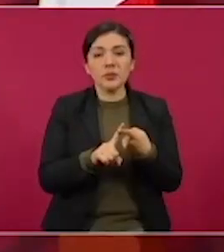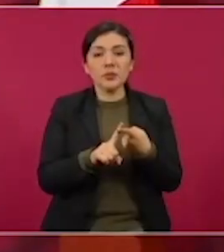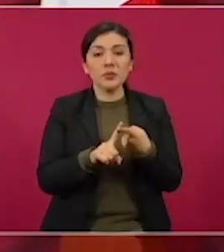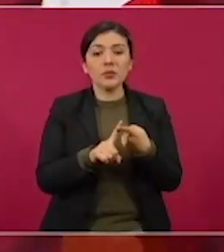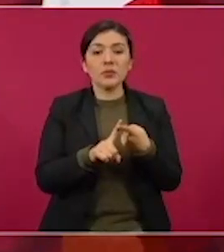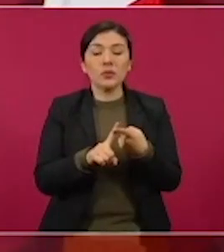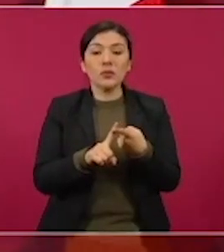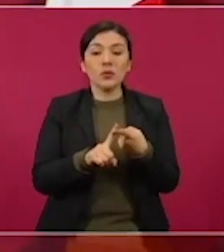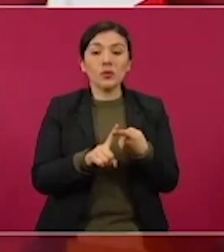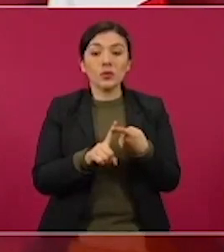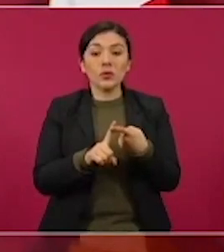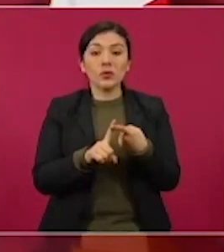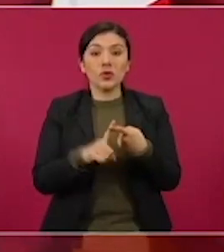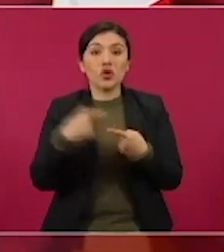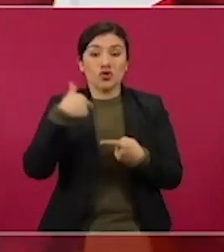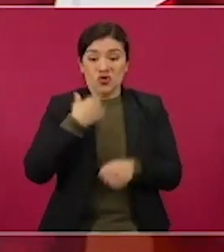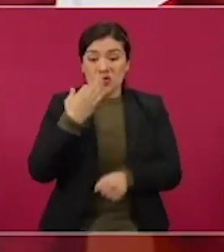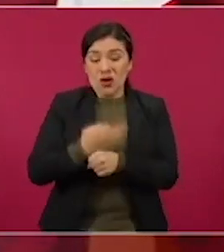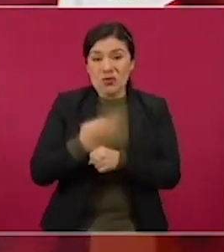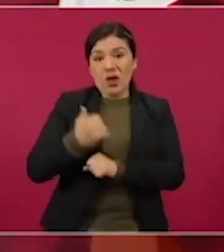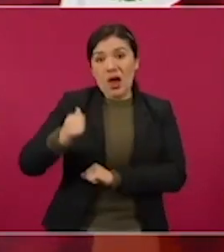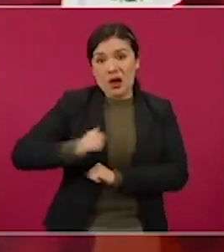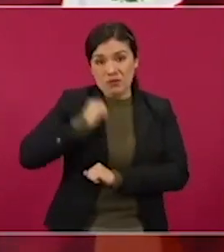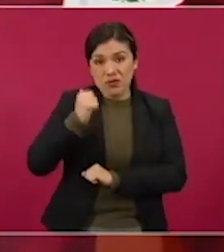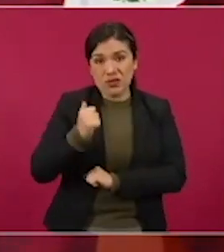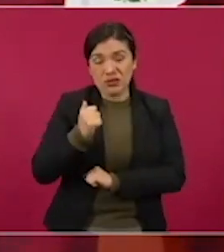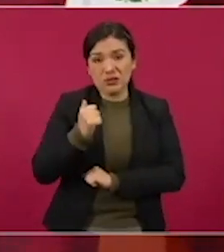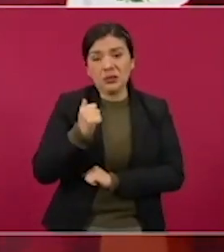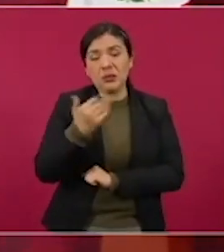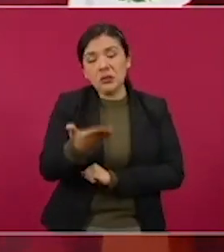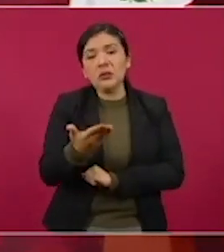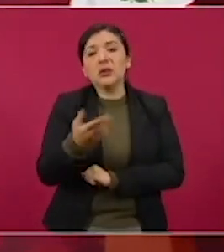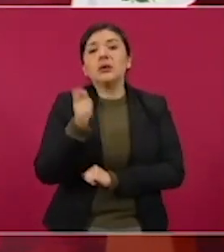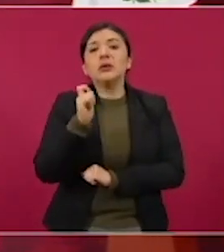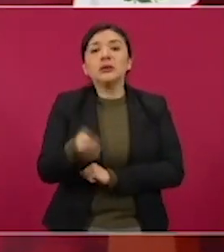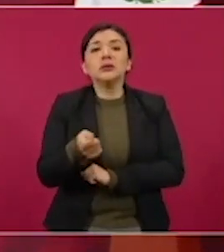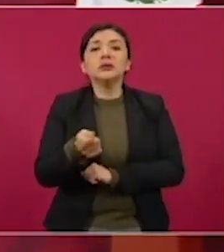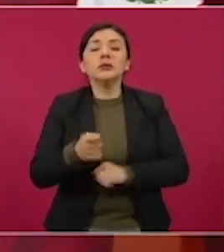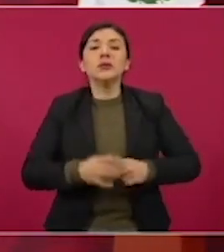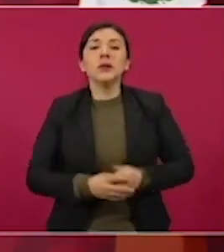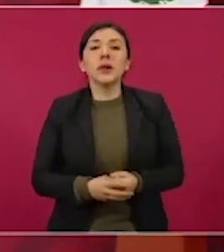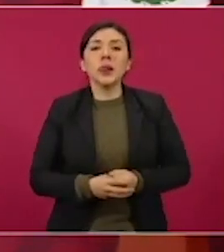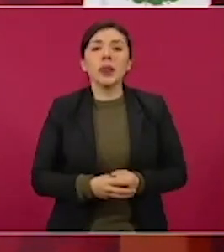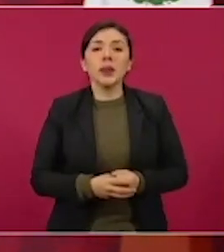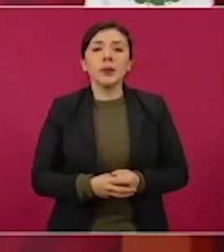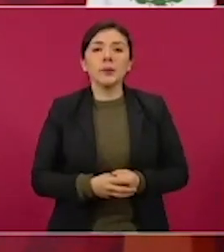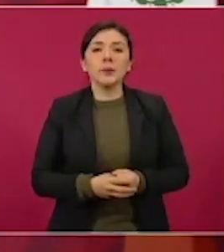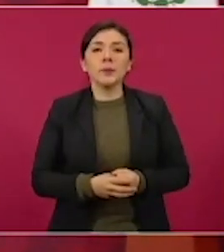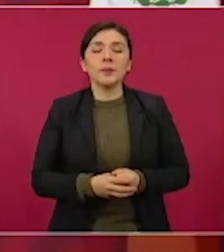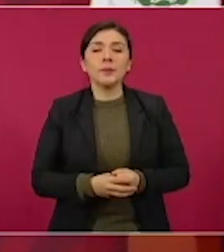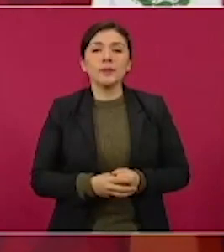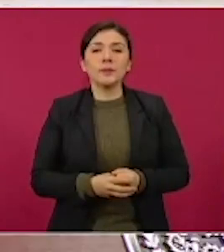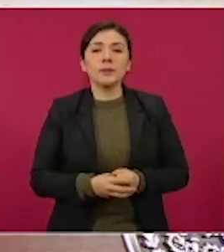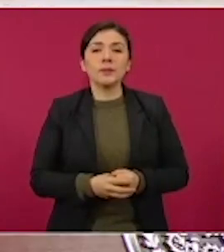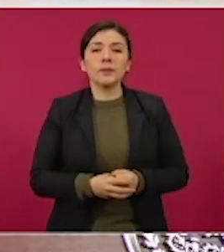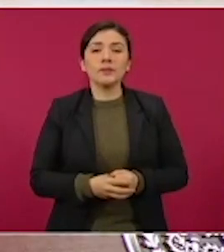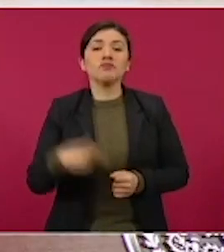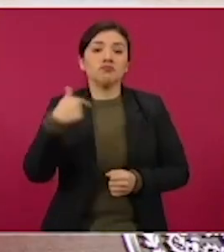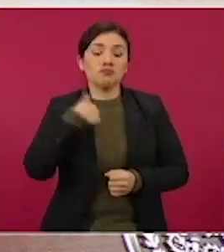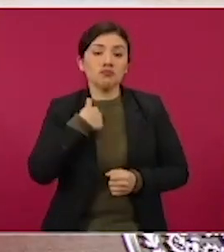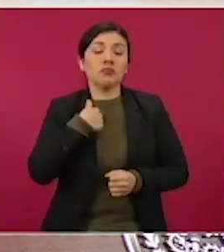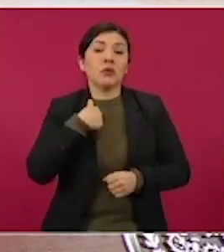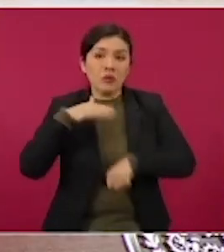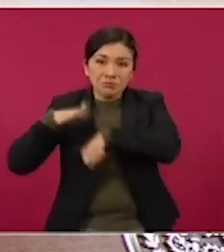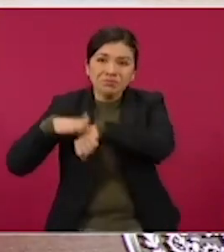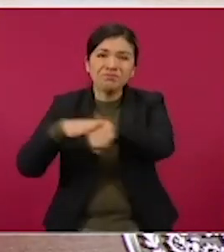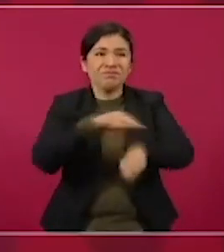En conferencia mañanera, el presidente de México, Andrés Manuel López Obrador, hizo un llamado hacia aquellas personas que